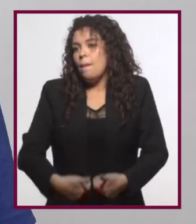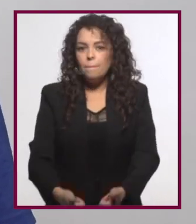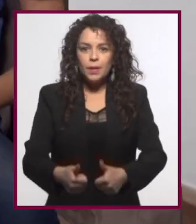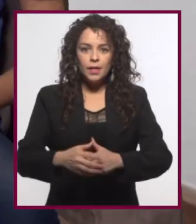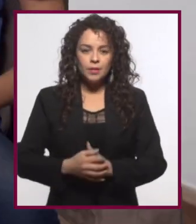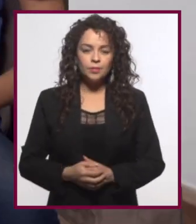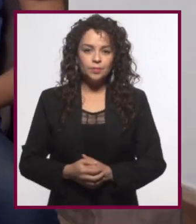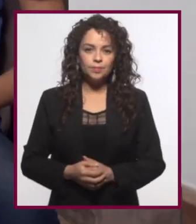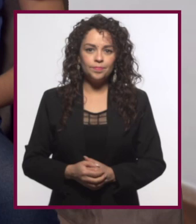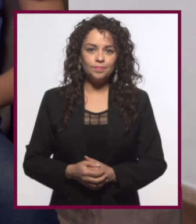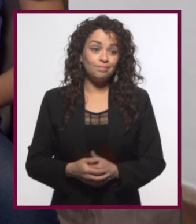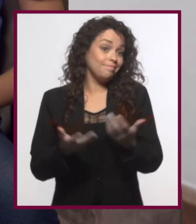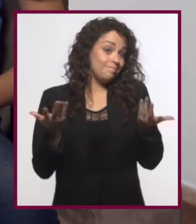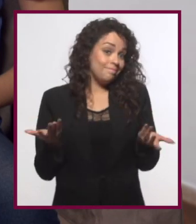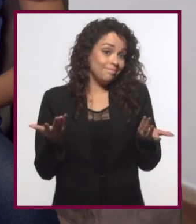hambre.